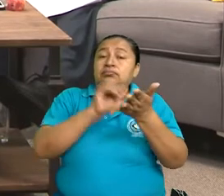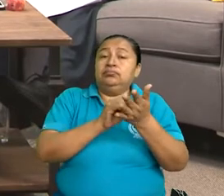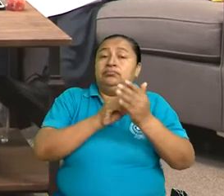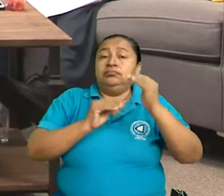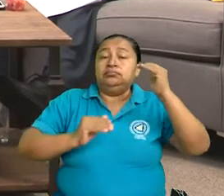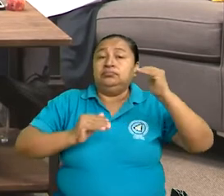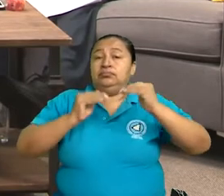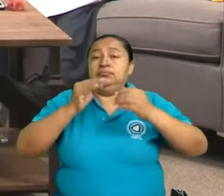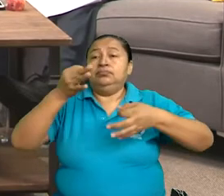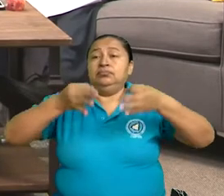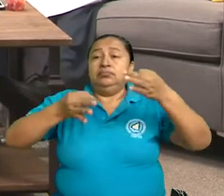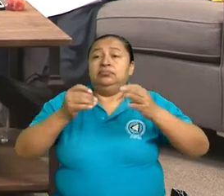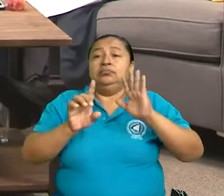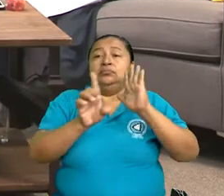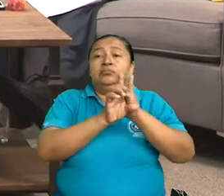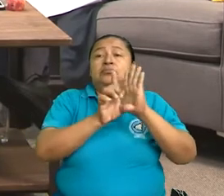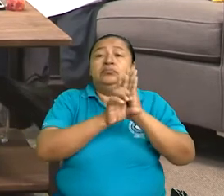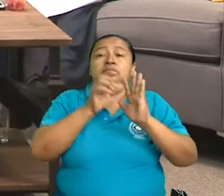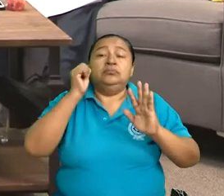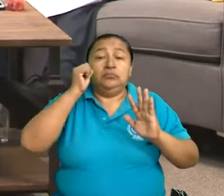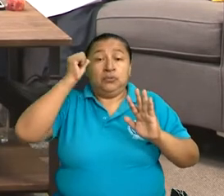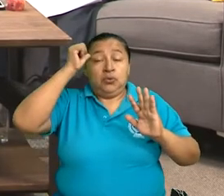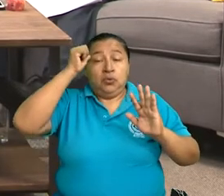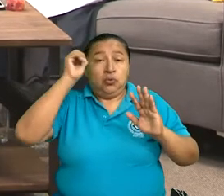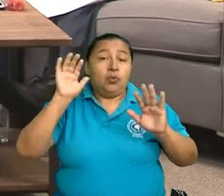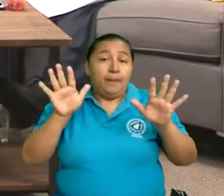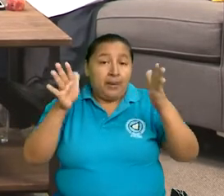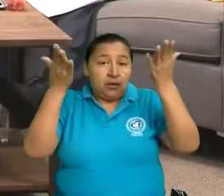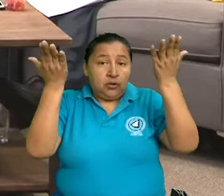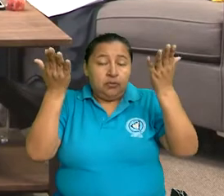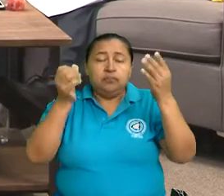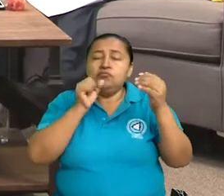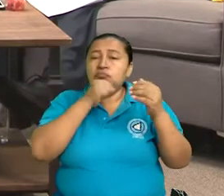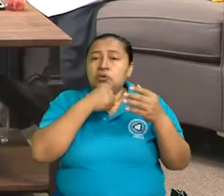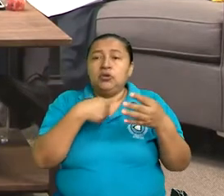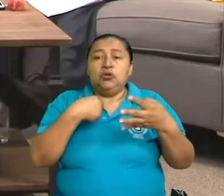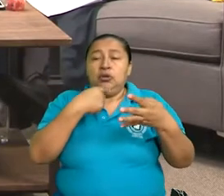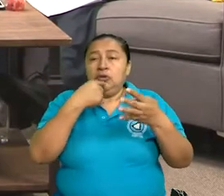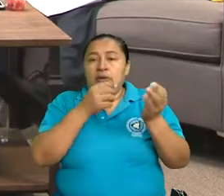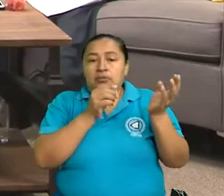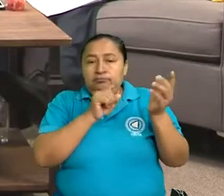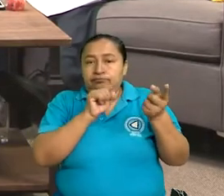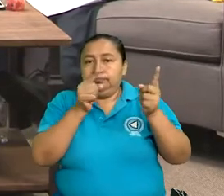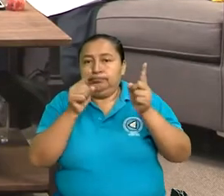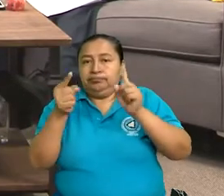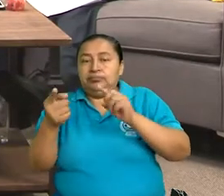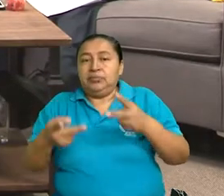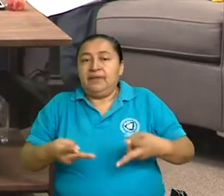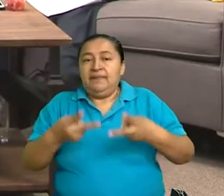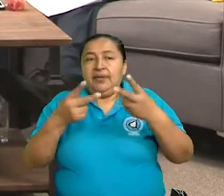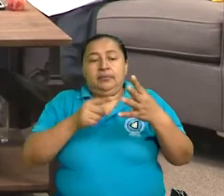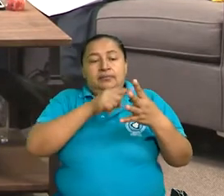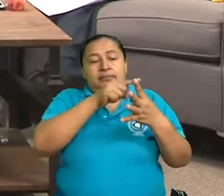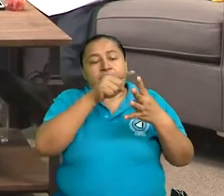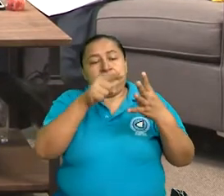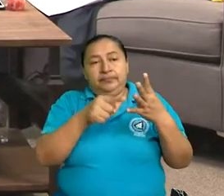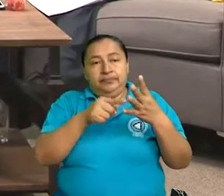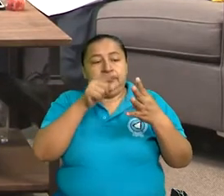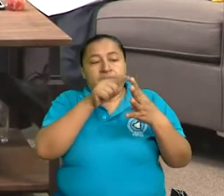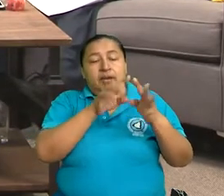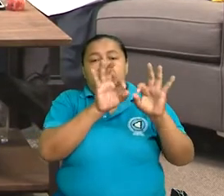la ley del adulto mayor. Y te lo voy mencionando en ciclos de vida. Es decir,